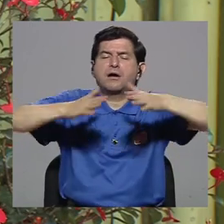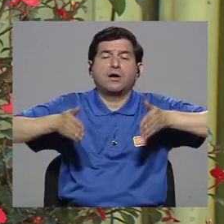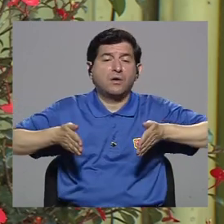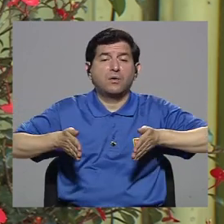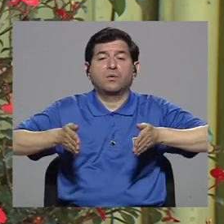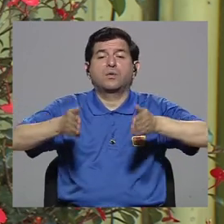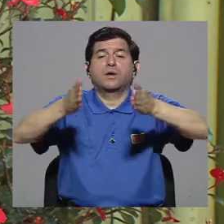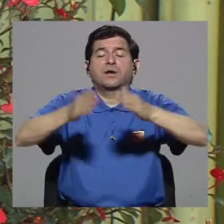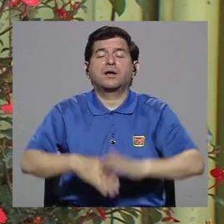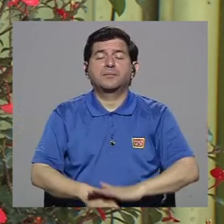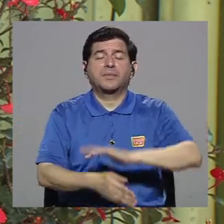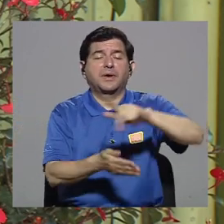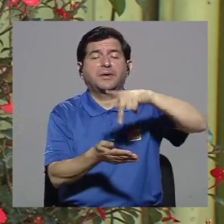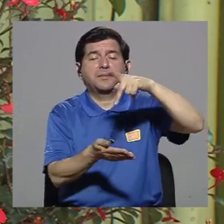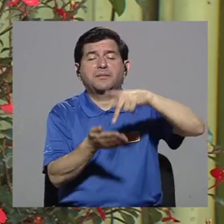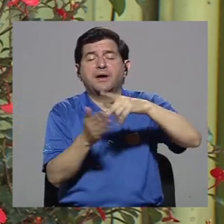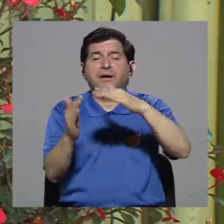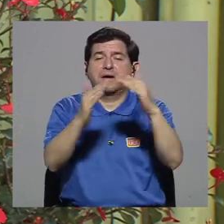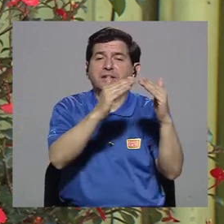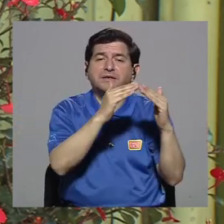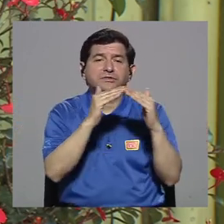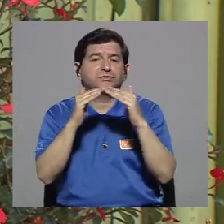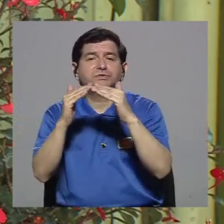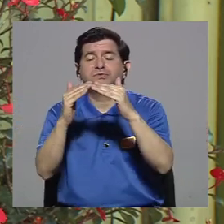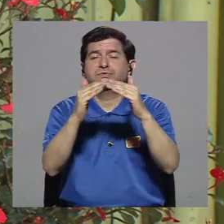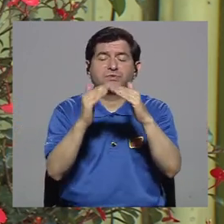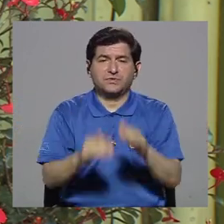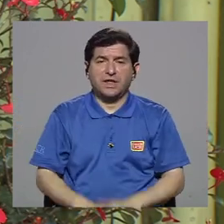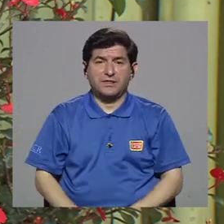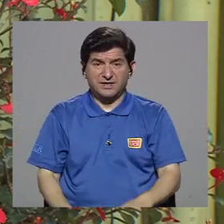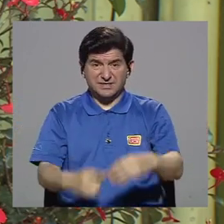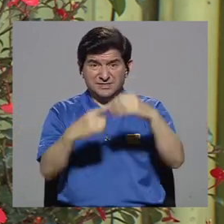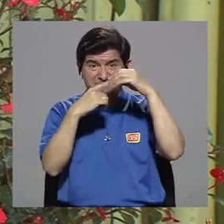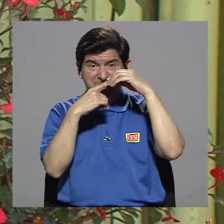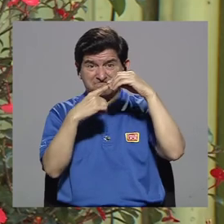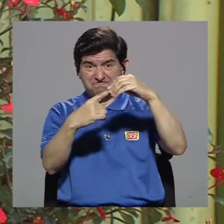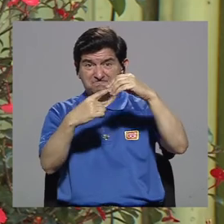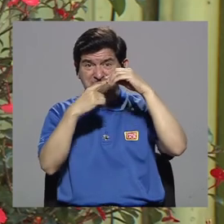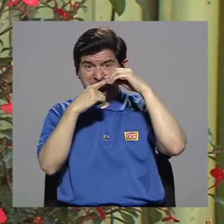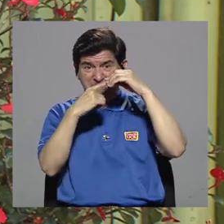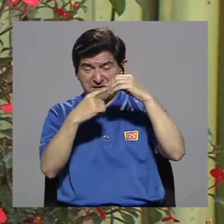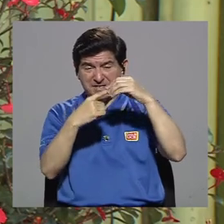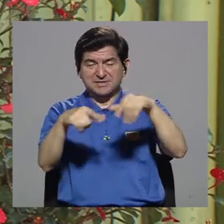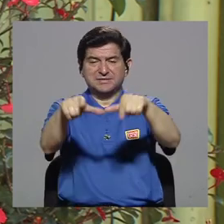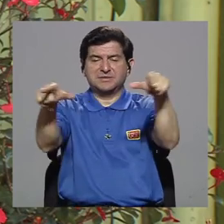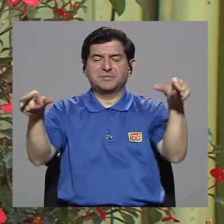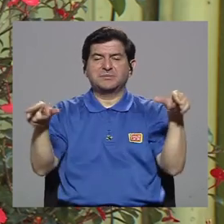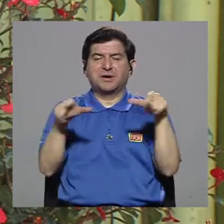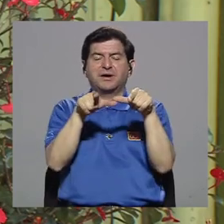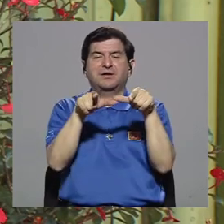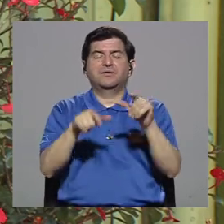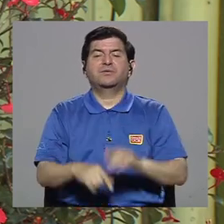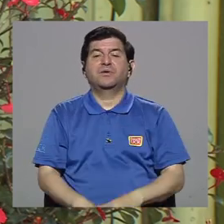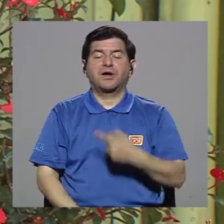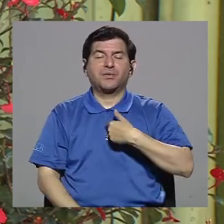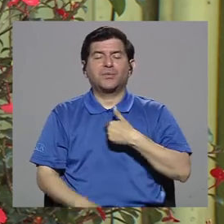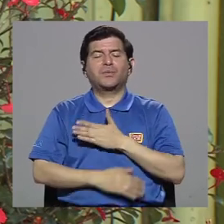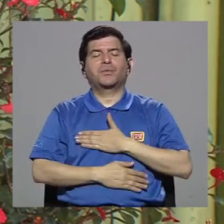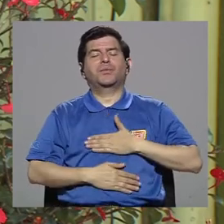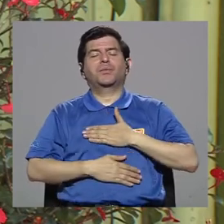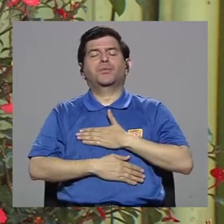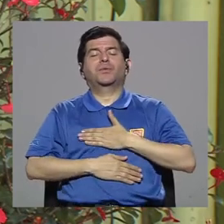caminos, las ciudades, los parques en el principal sitio de